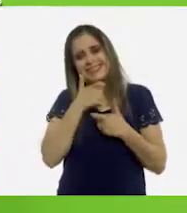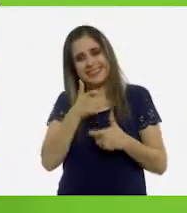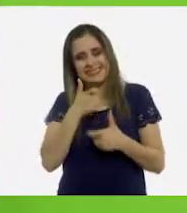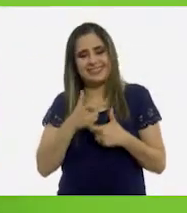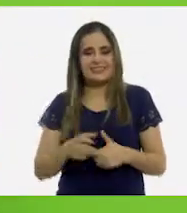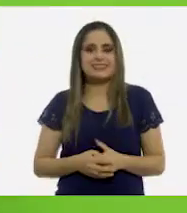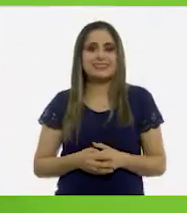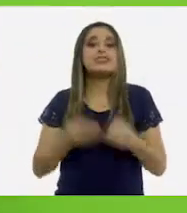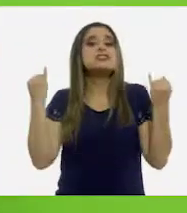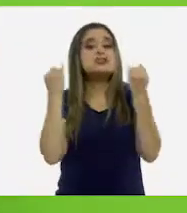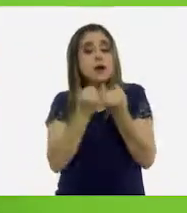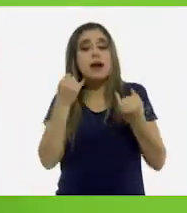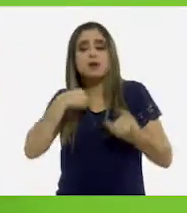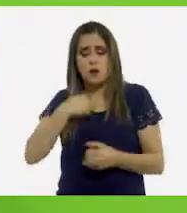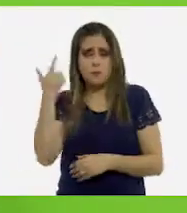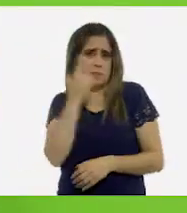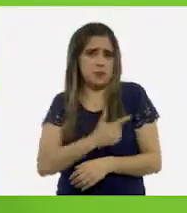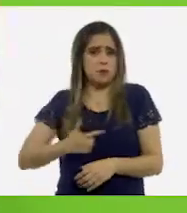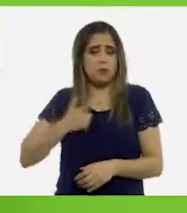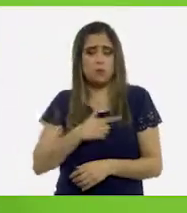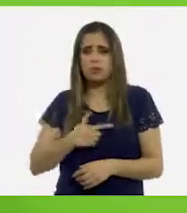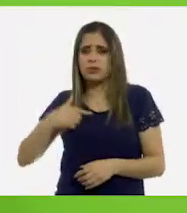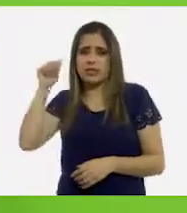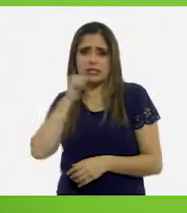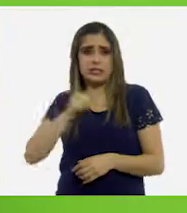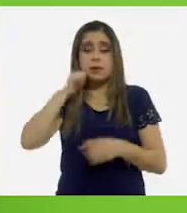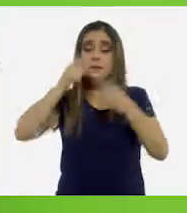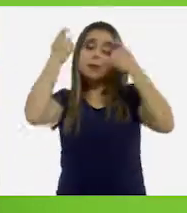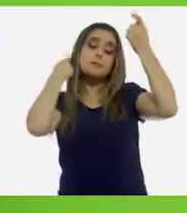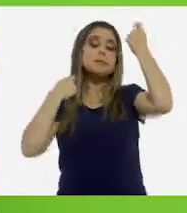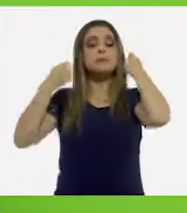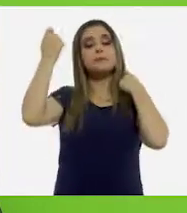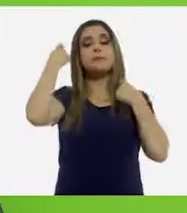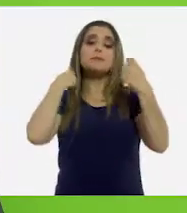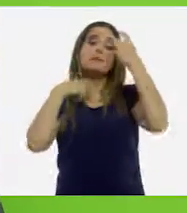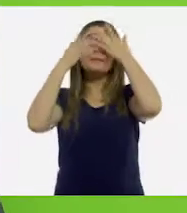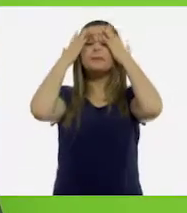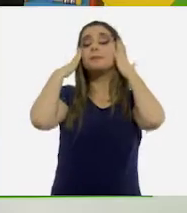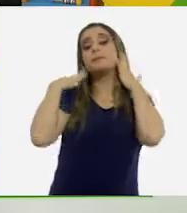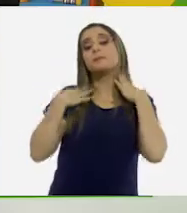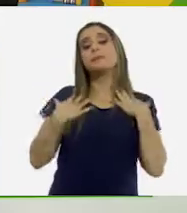Y que siempre me gustaba andar muy bien peinada.